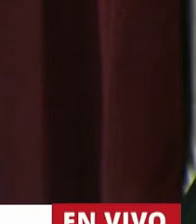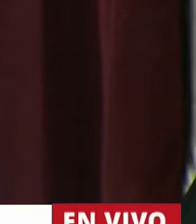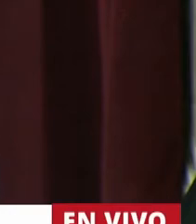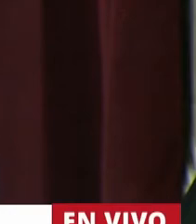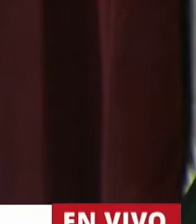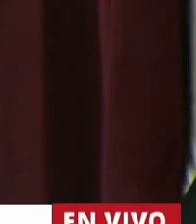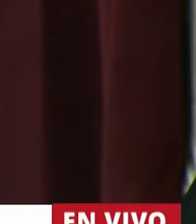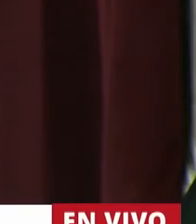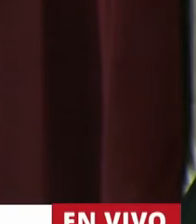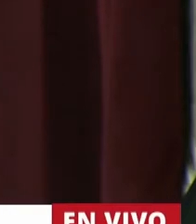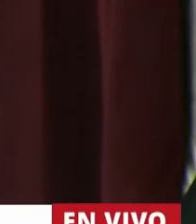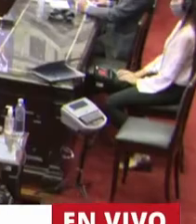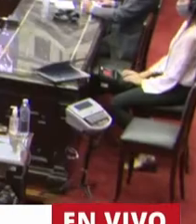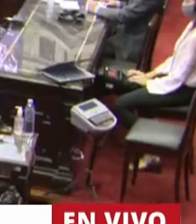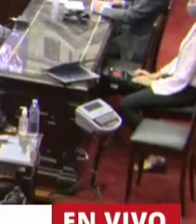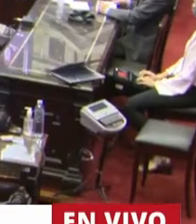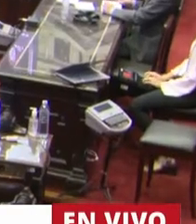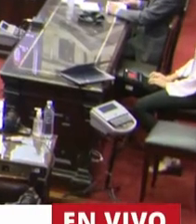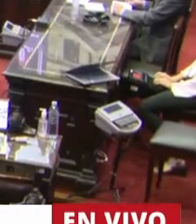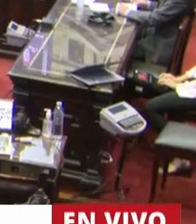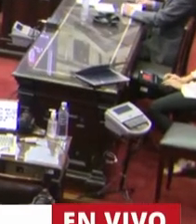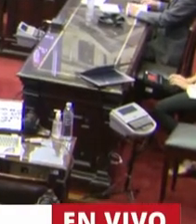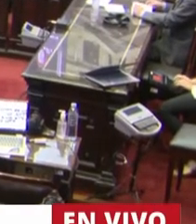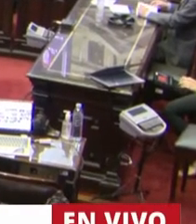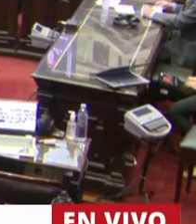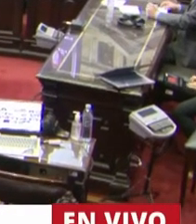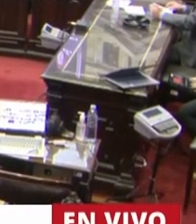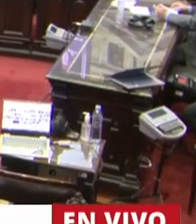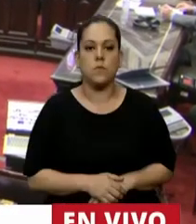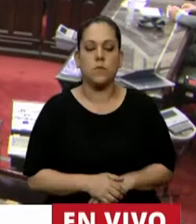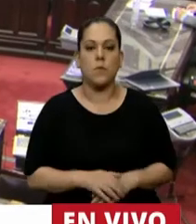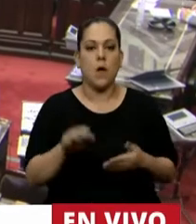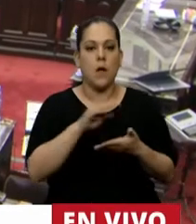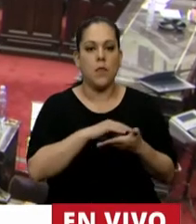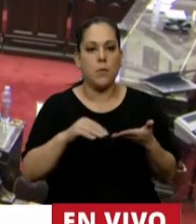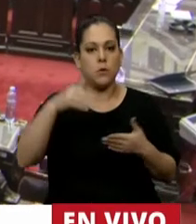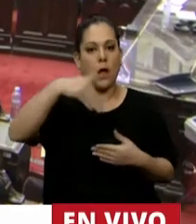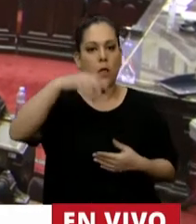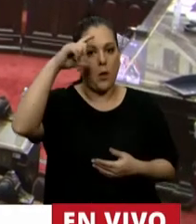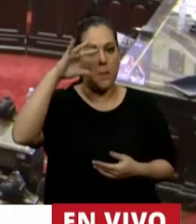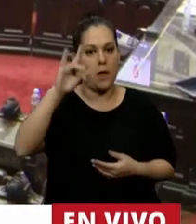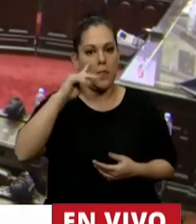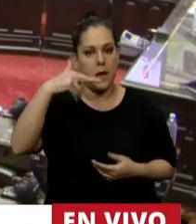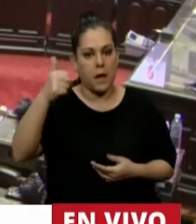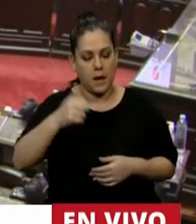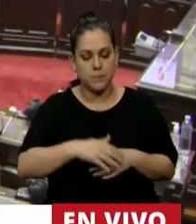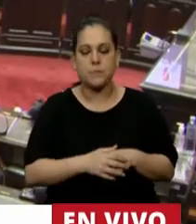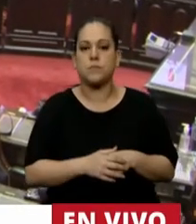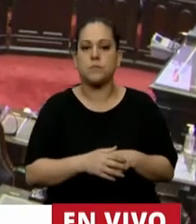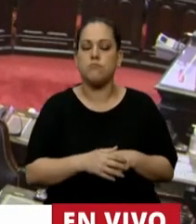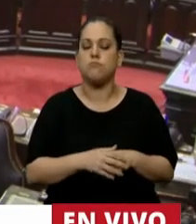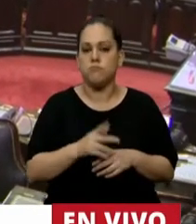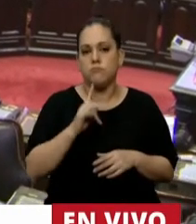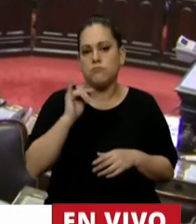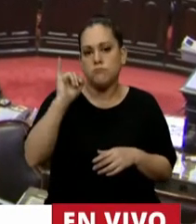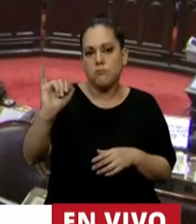Gracias, Presidente. Primero, queremos sesiones presenciales. ¿Y sabe algo? El volver a la